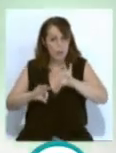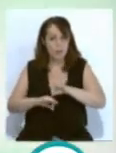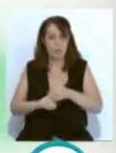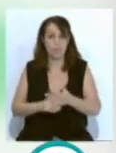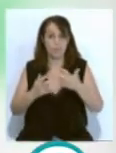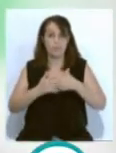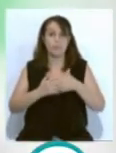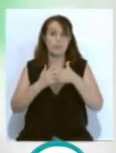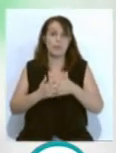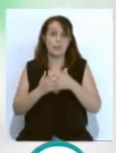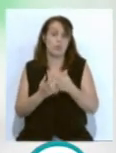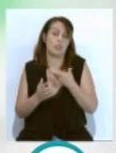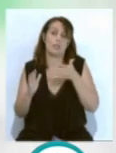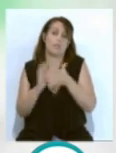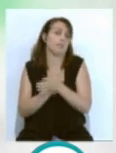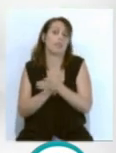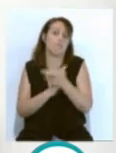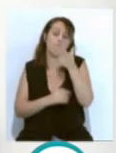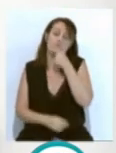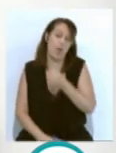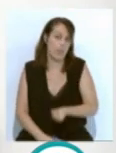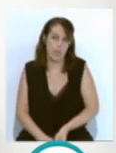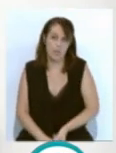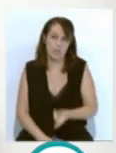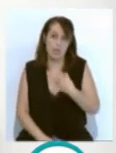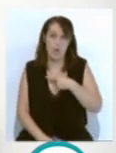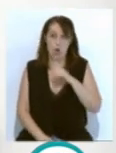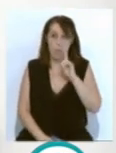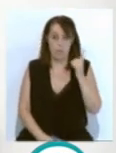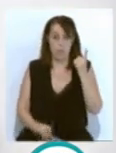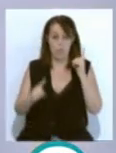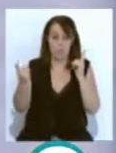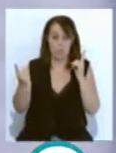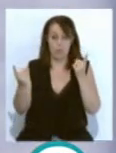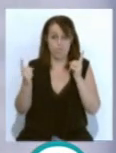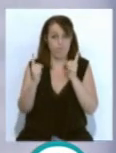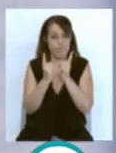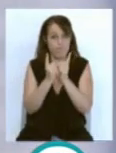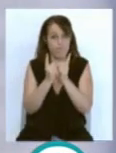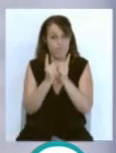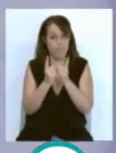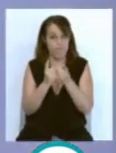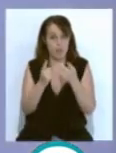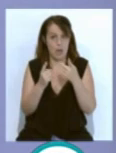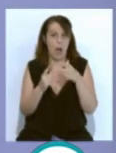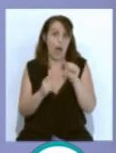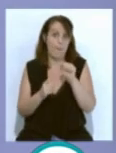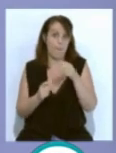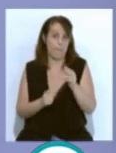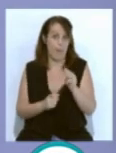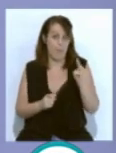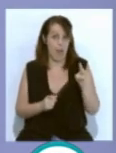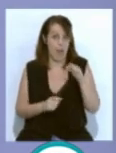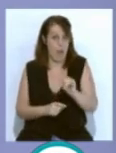El funcionamiento por tanto es bastante sencillo. Cuando dos móviles con esta APP se encuentran más de 15 minutos a menos de dos